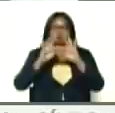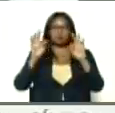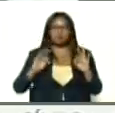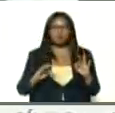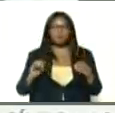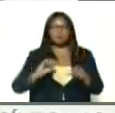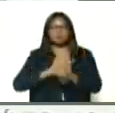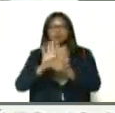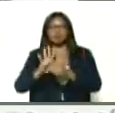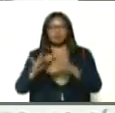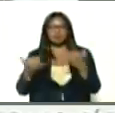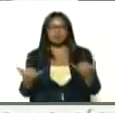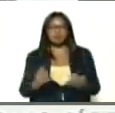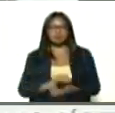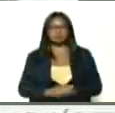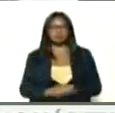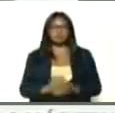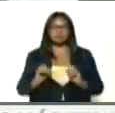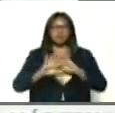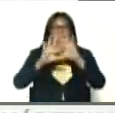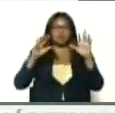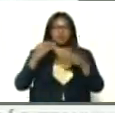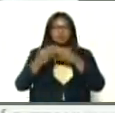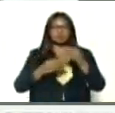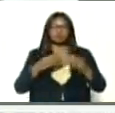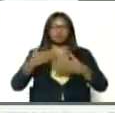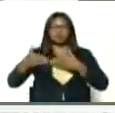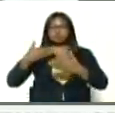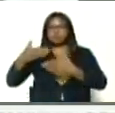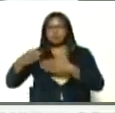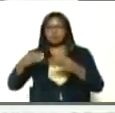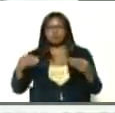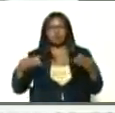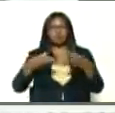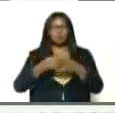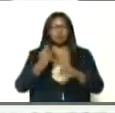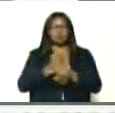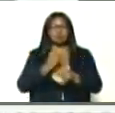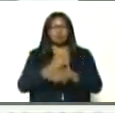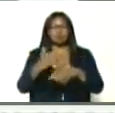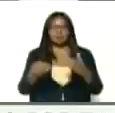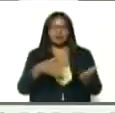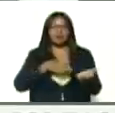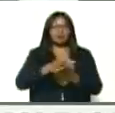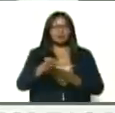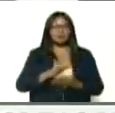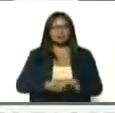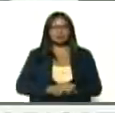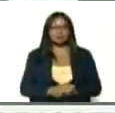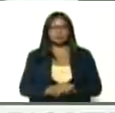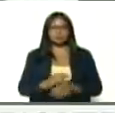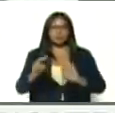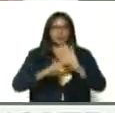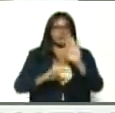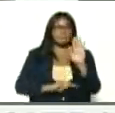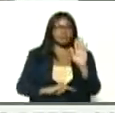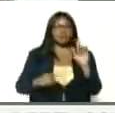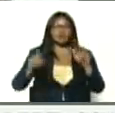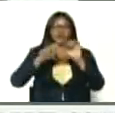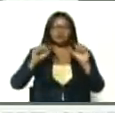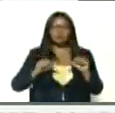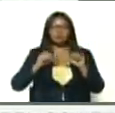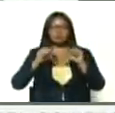COVID, y por supuesto, ya interactuando, con todos los equipos de trabajo, para garantizar, que esas medidas, se cumplan, y